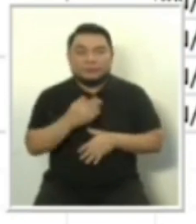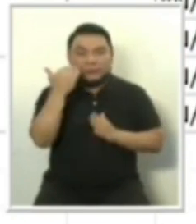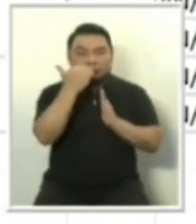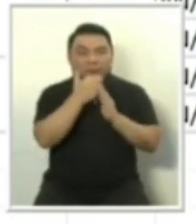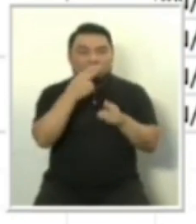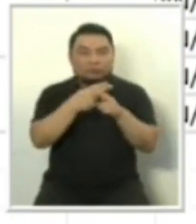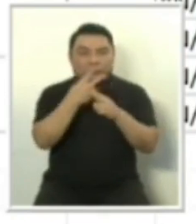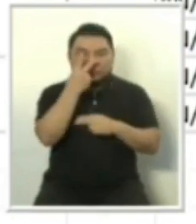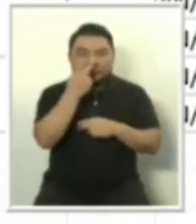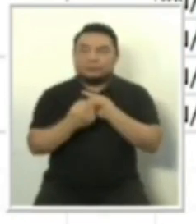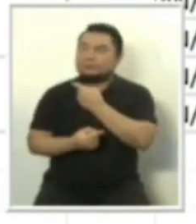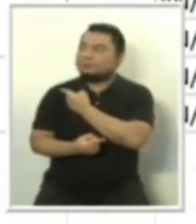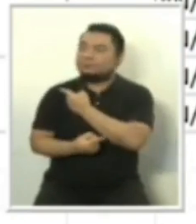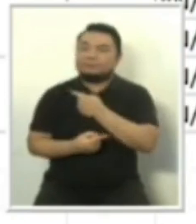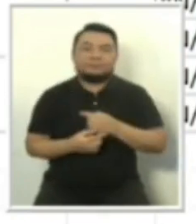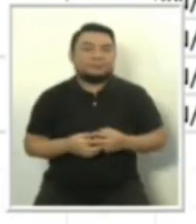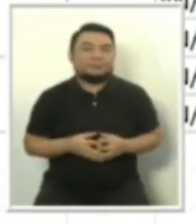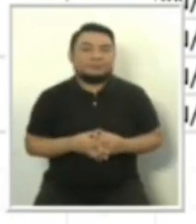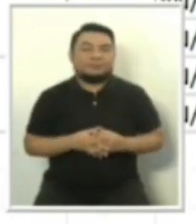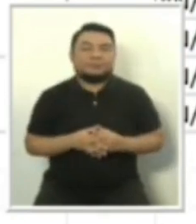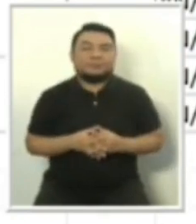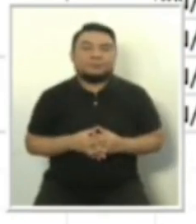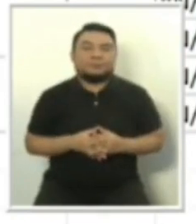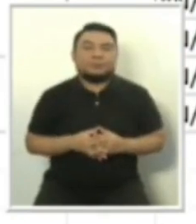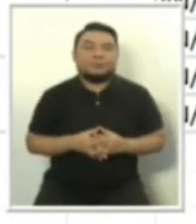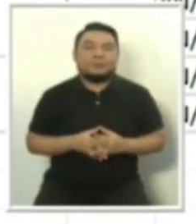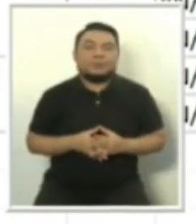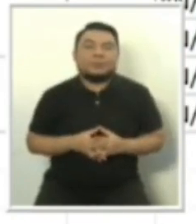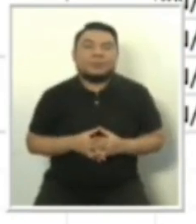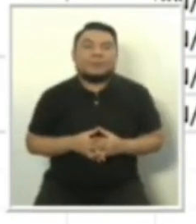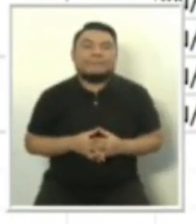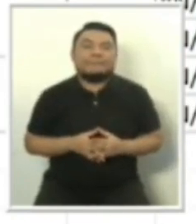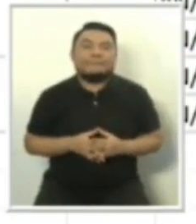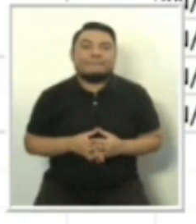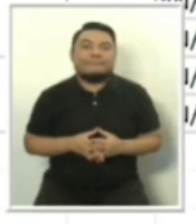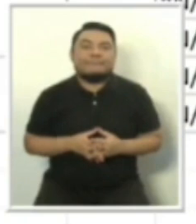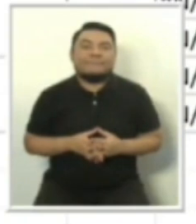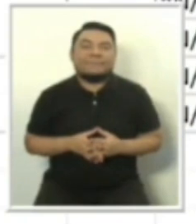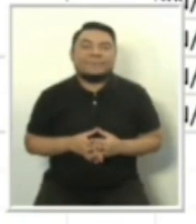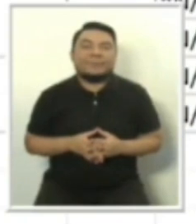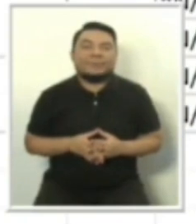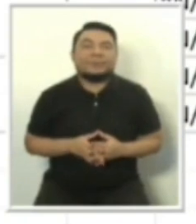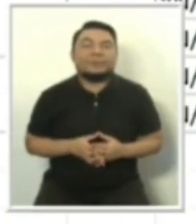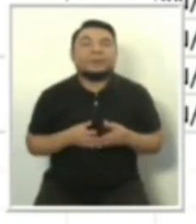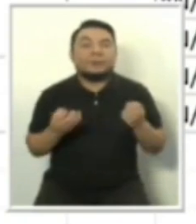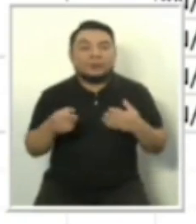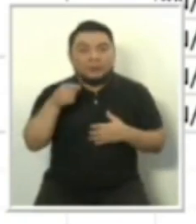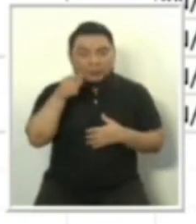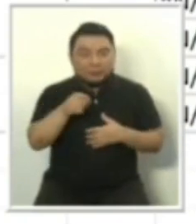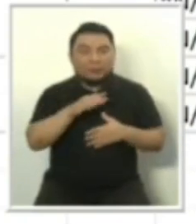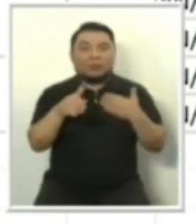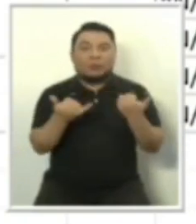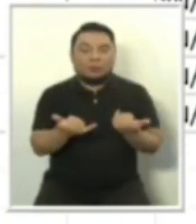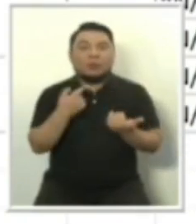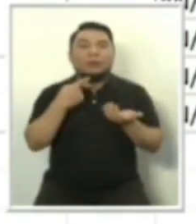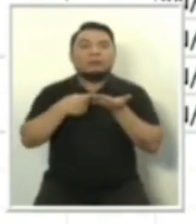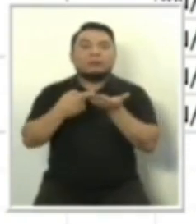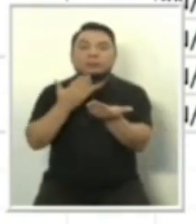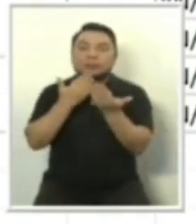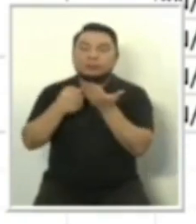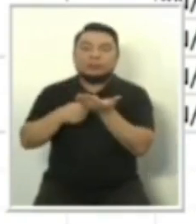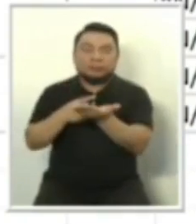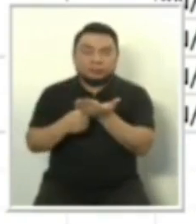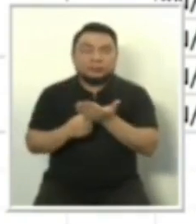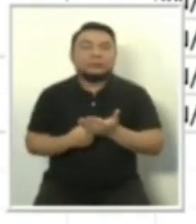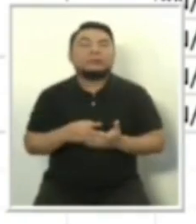PPC, Victoria Nacional, Alianza para el Progreso, Fuerza Popular, Frente Amplio por Justicia, Vida y Libertad. Este será el momento del debate y